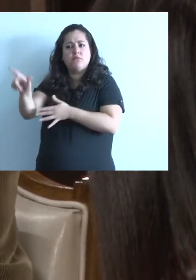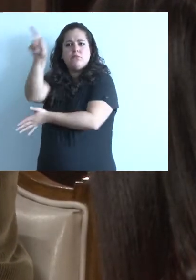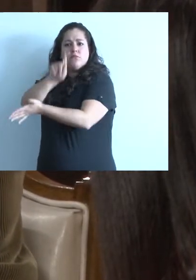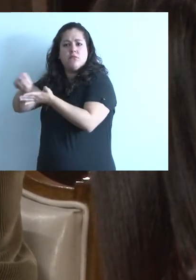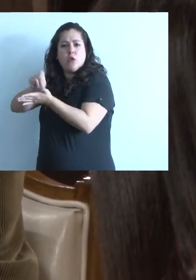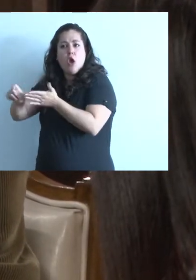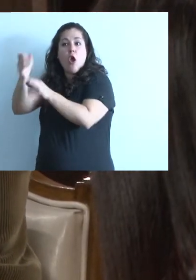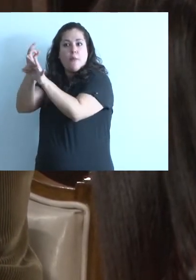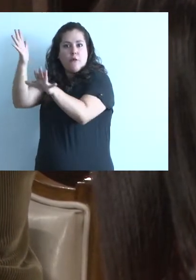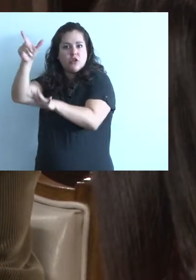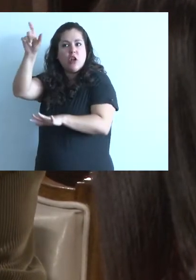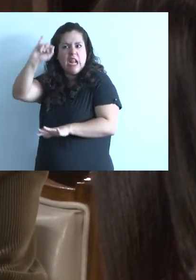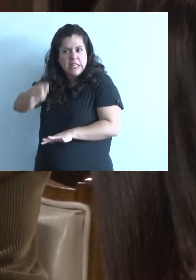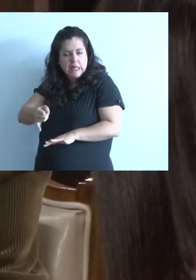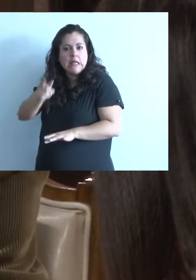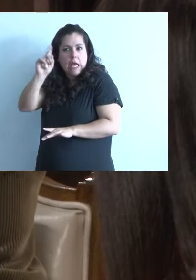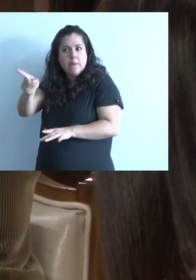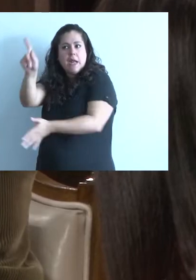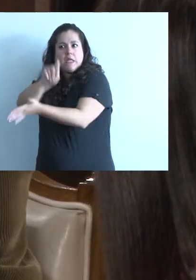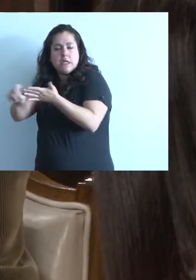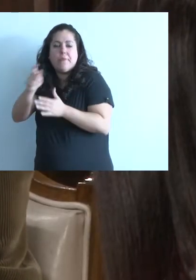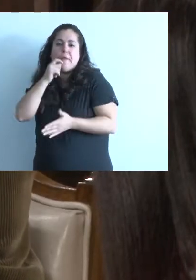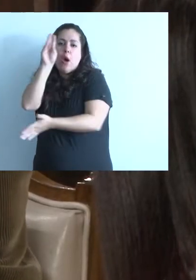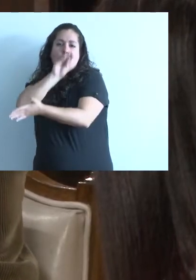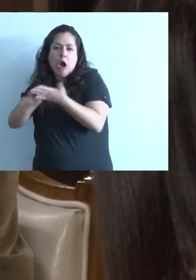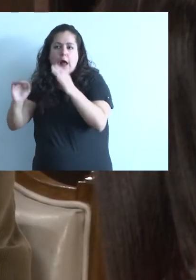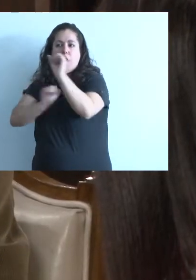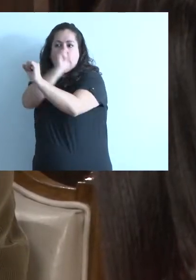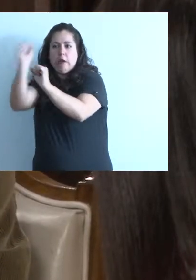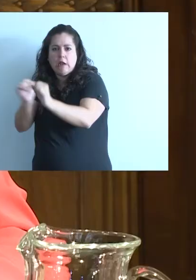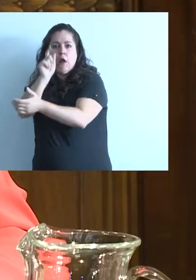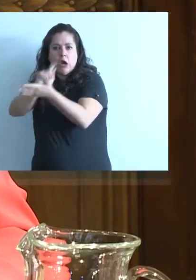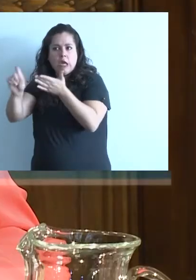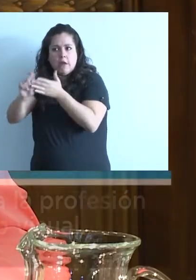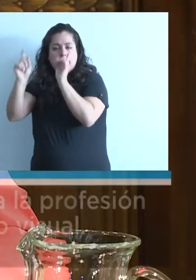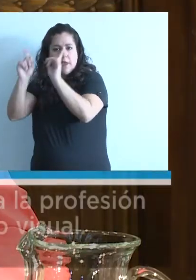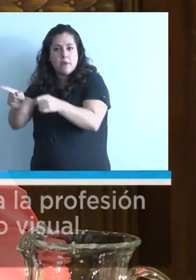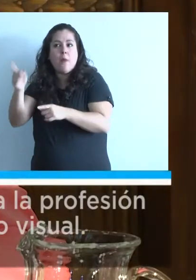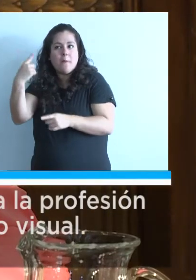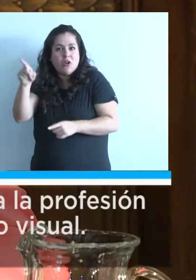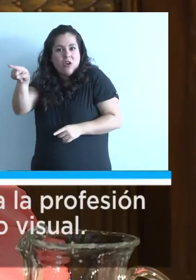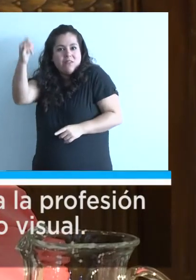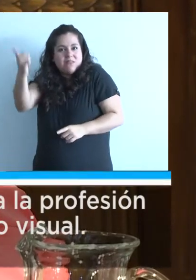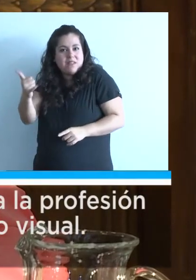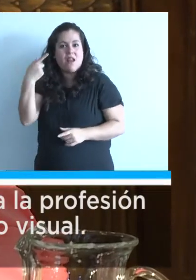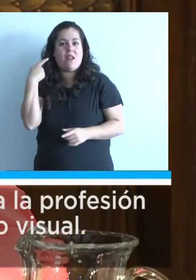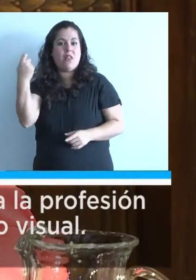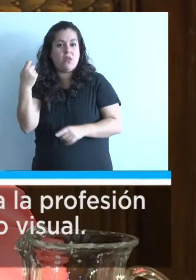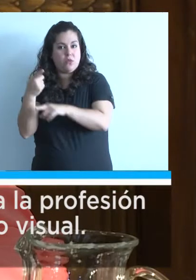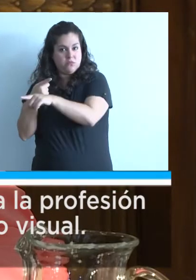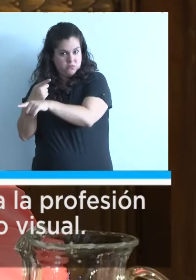tipo de profesiones que también escriben, abogados, ingenieros, en fin, otro tipo. Pero es que tienen sus